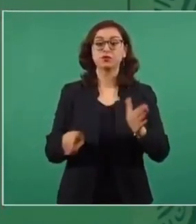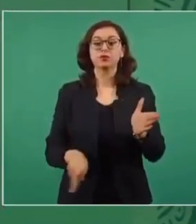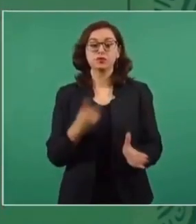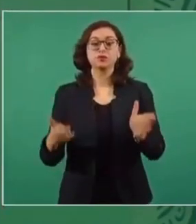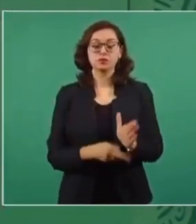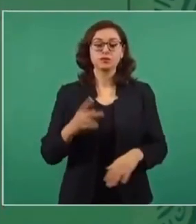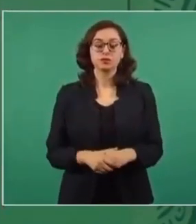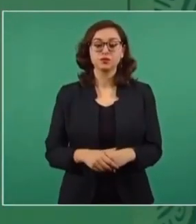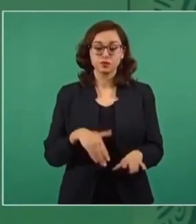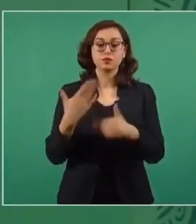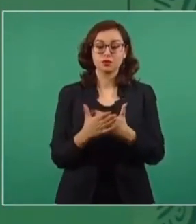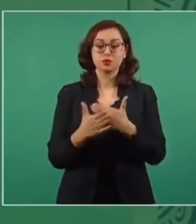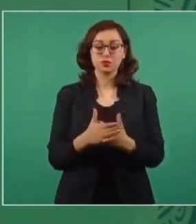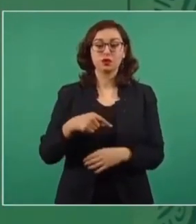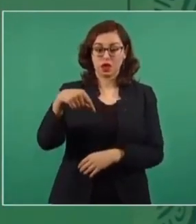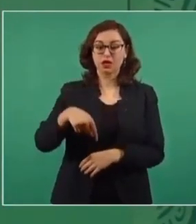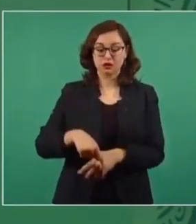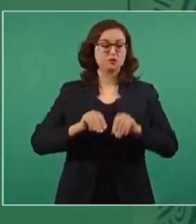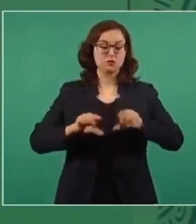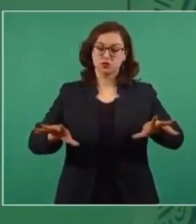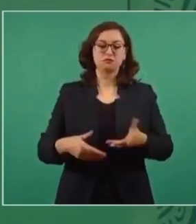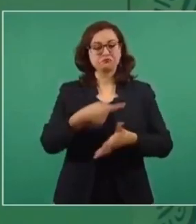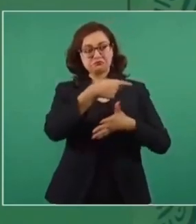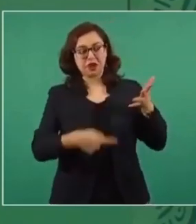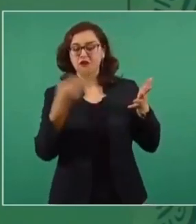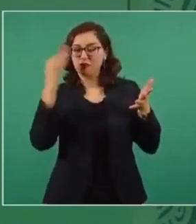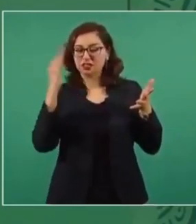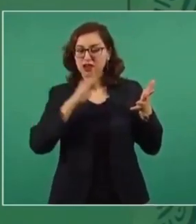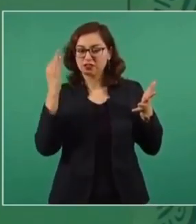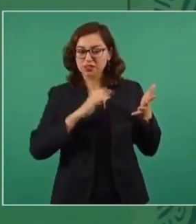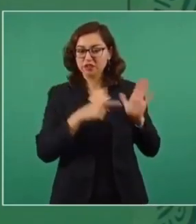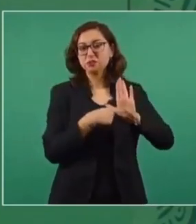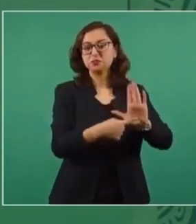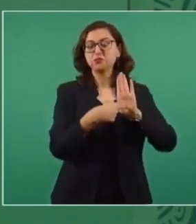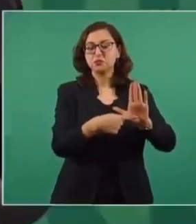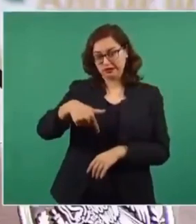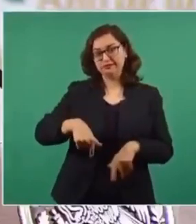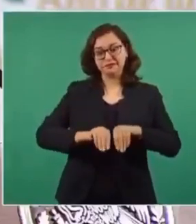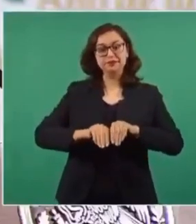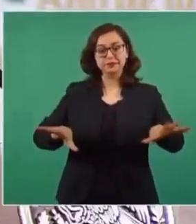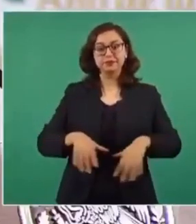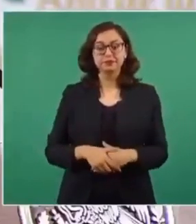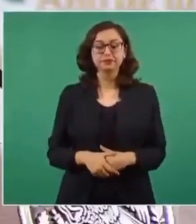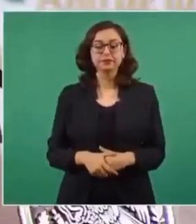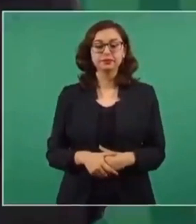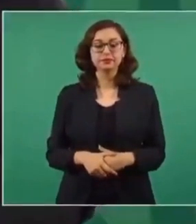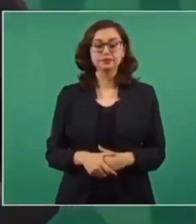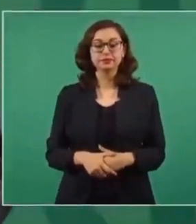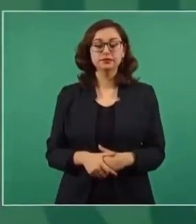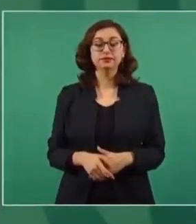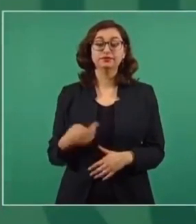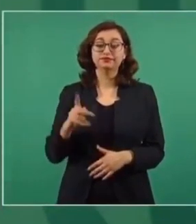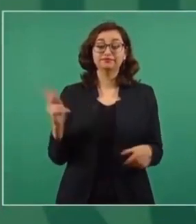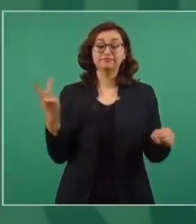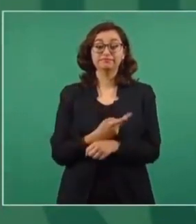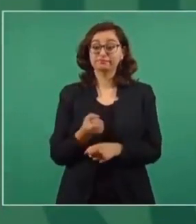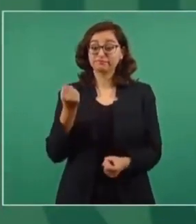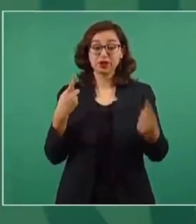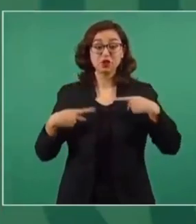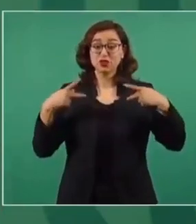Italia, allá, que tenía una residencia, una mansión. Eso, no, es que es un fraccionamiento de Santa Fe.